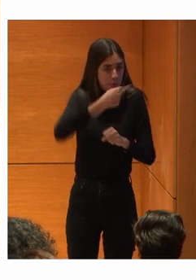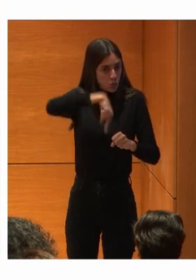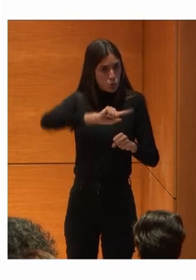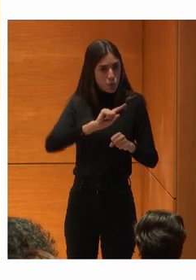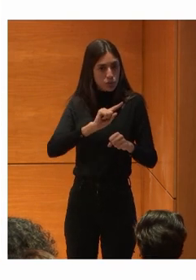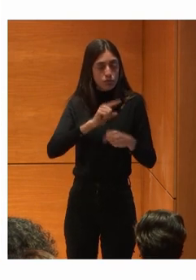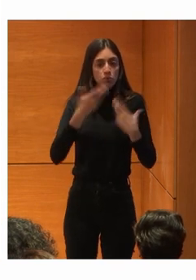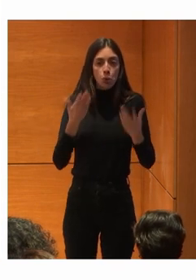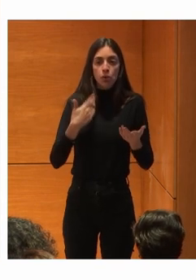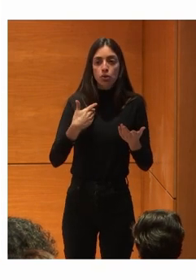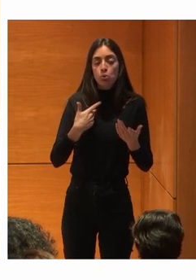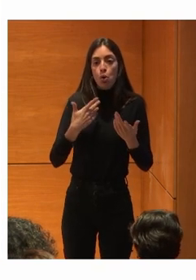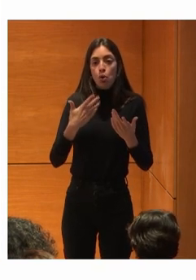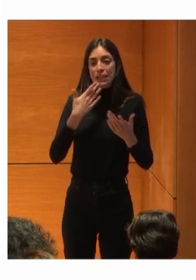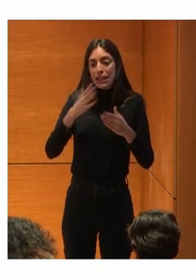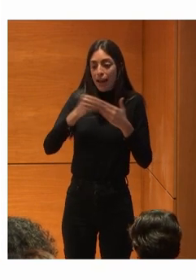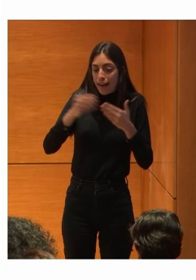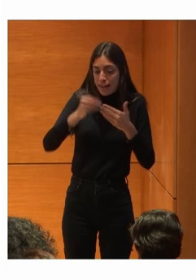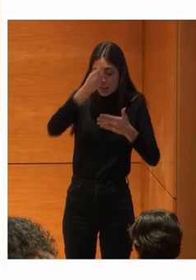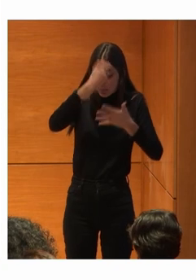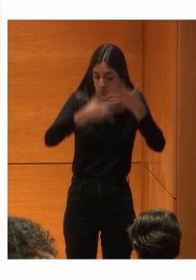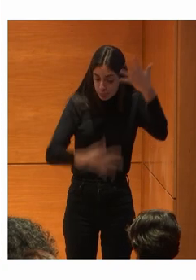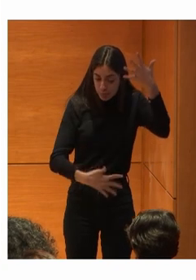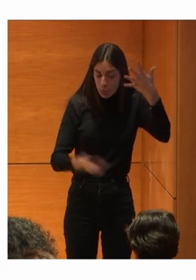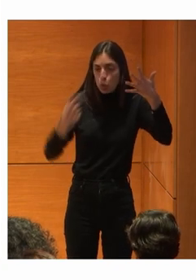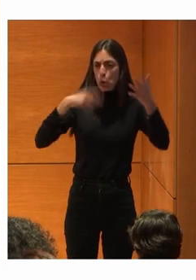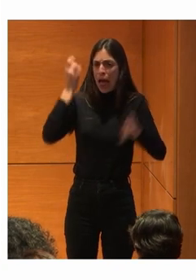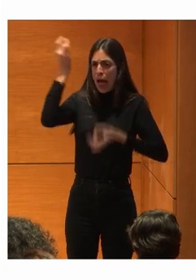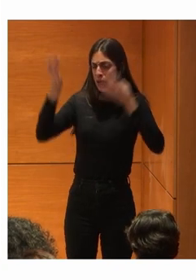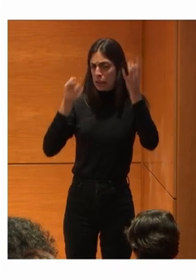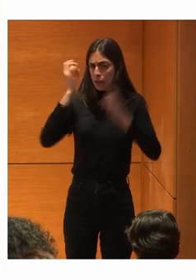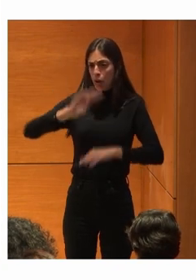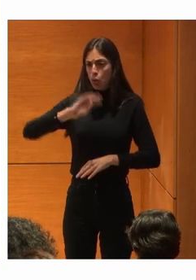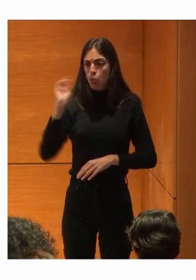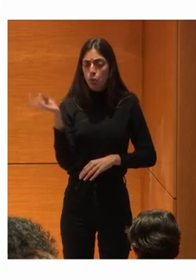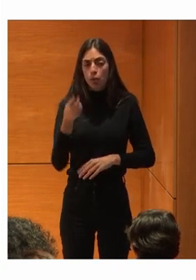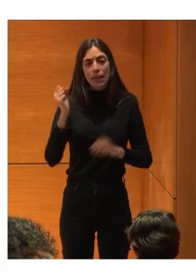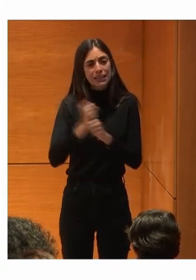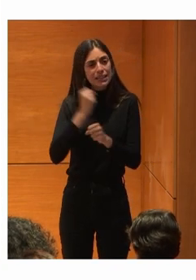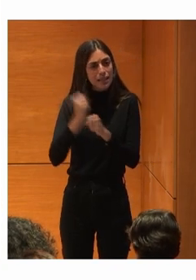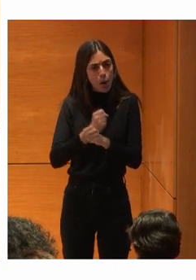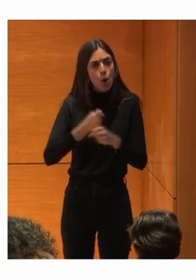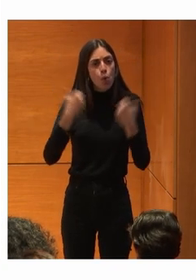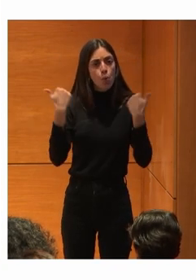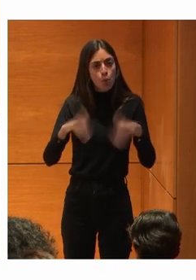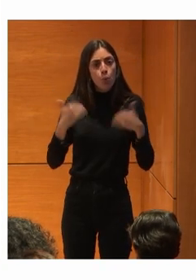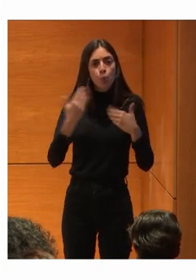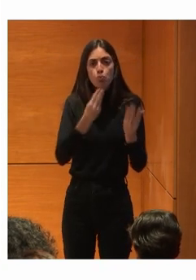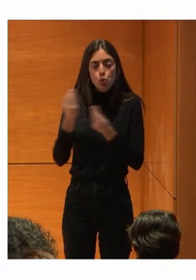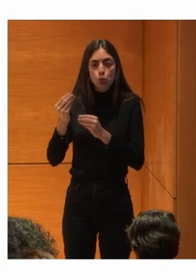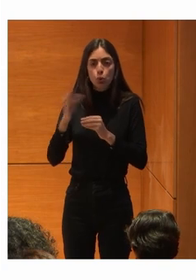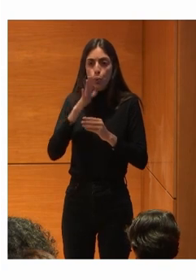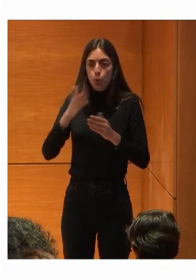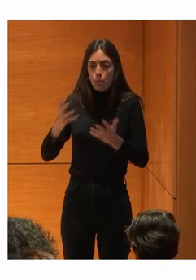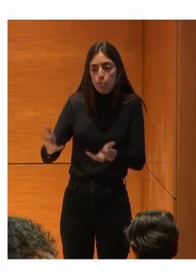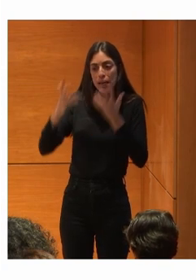En cartera de cliente Estáis haciendo Muchas actividades Y mucho trabajo Que está beneficiando A las organizaciones Y